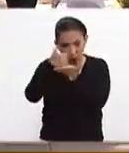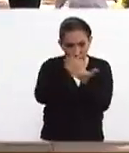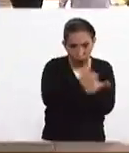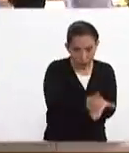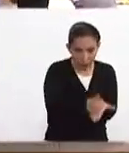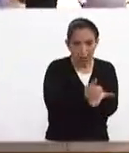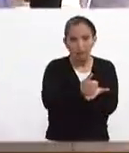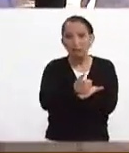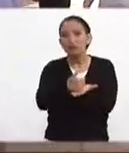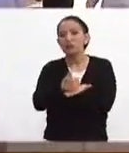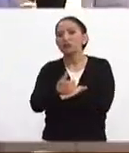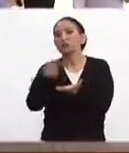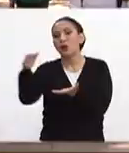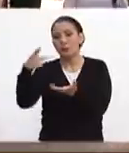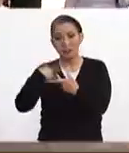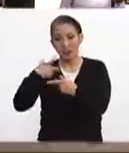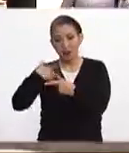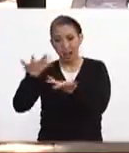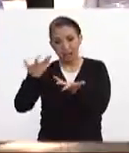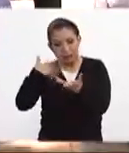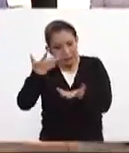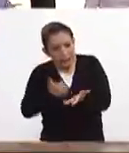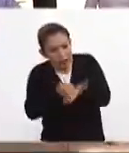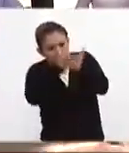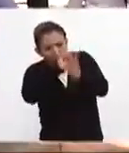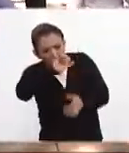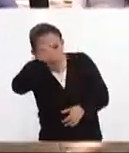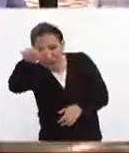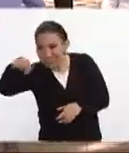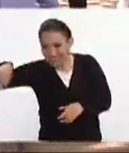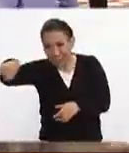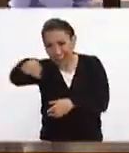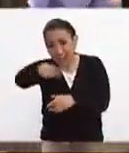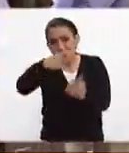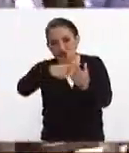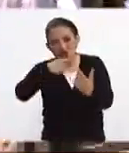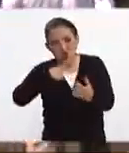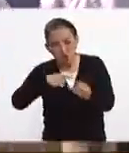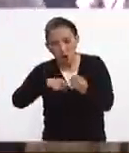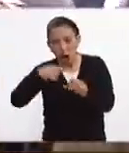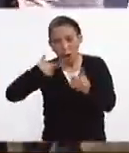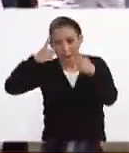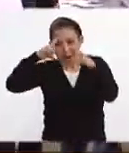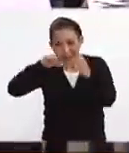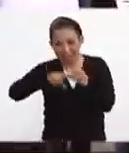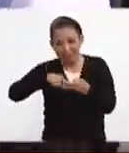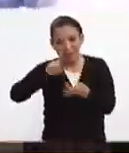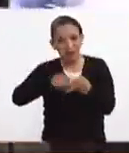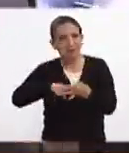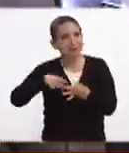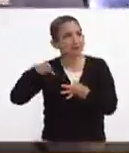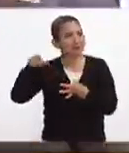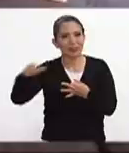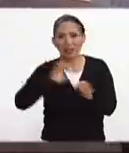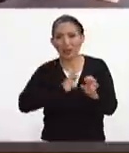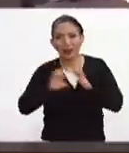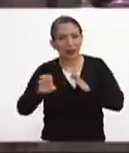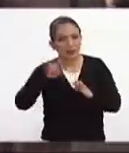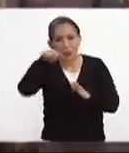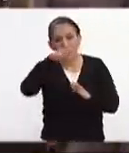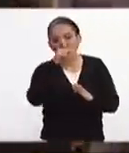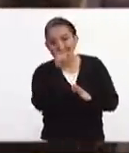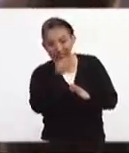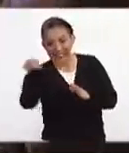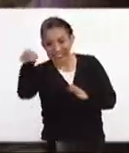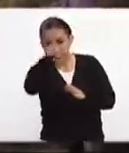sobre todo digamos los rescatistas profesionales la gente de la Cruz Roja la gente de la Marina la gente del ejército la